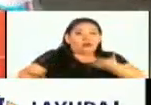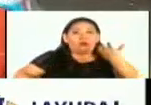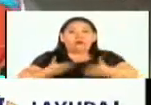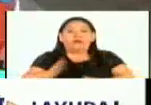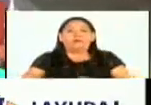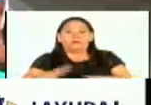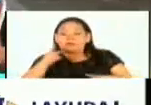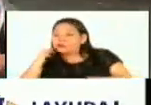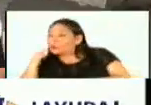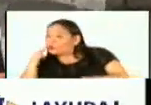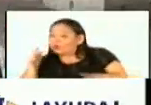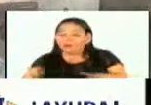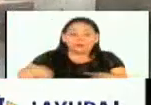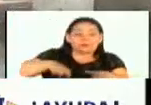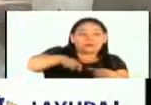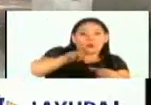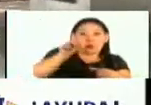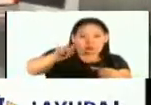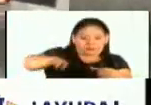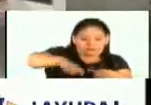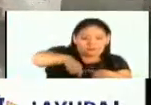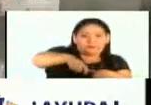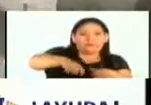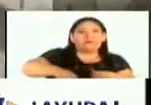de azúcar? Una de azúcar.